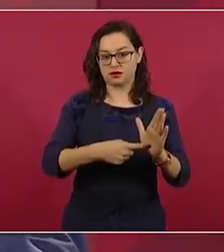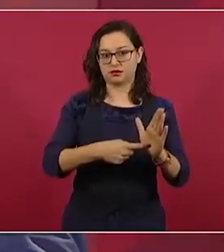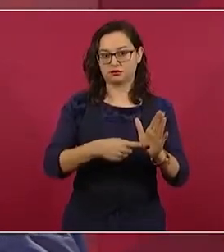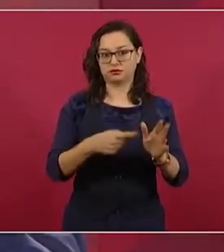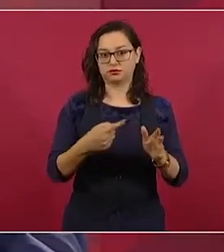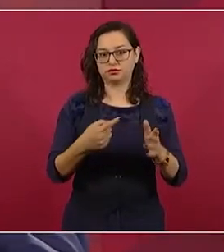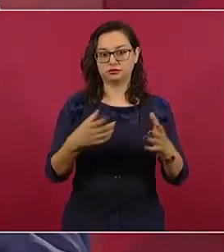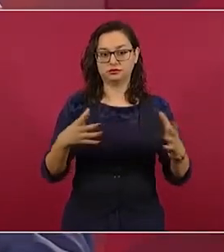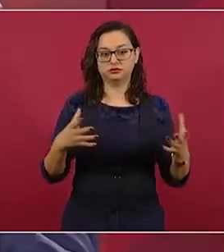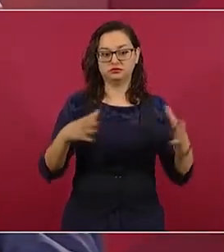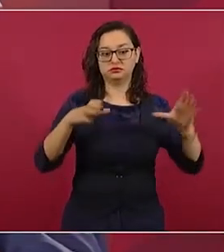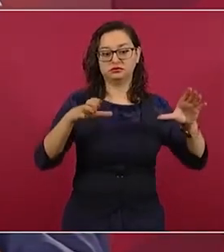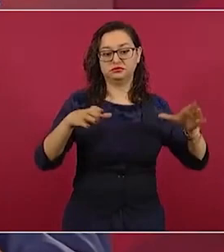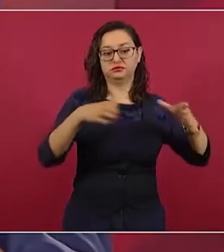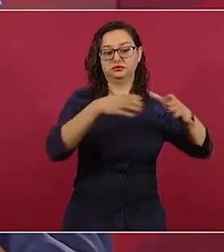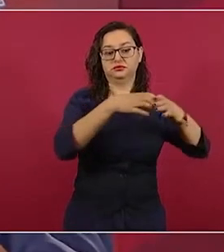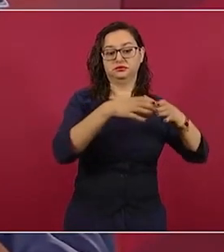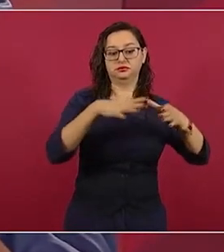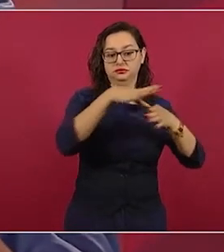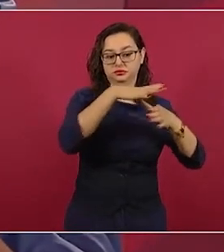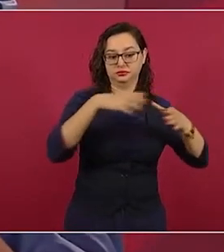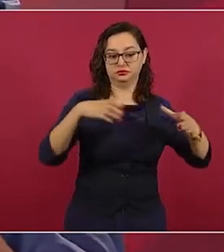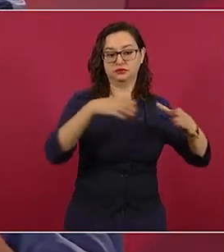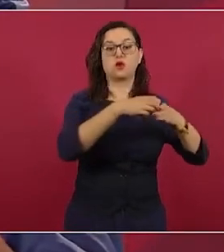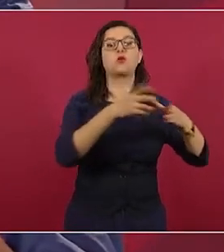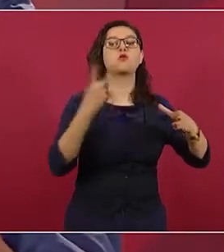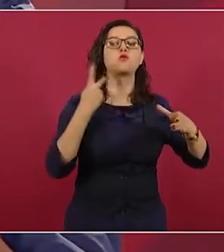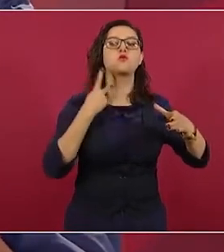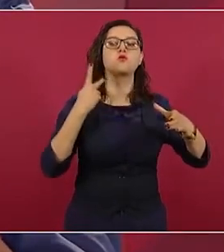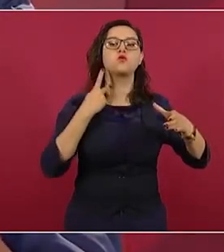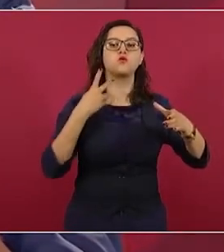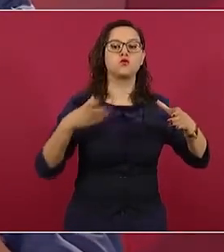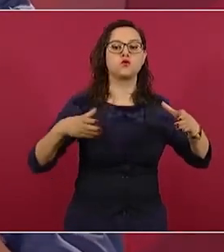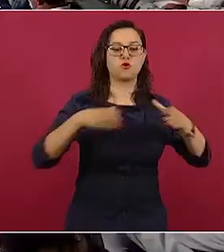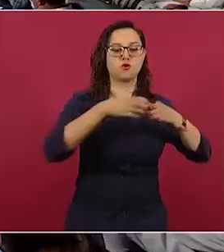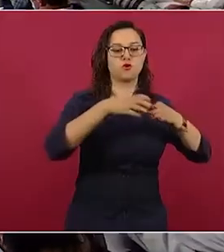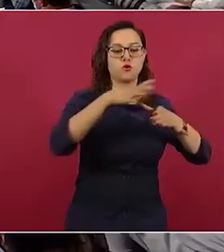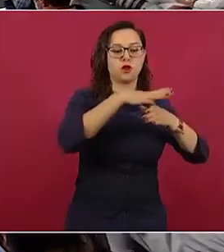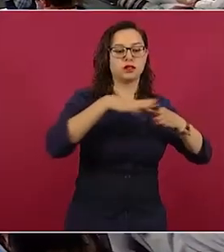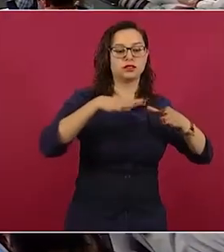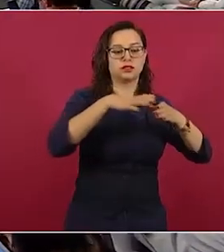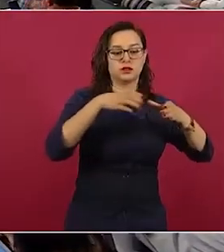y otra cosa es el pueblo. para no confundirnos.